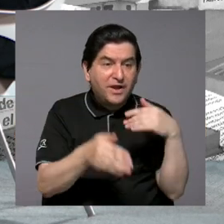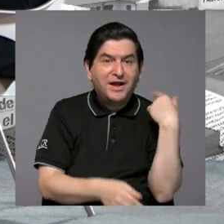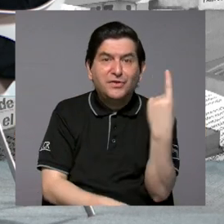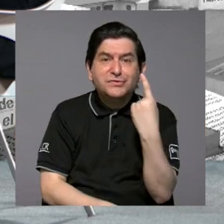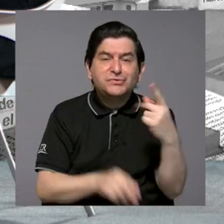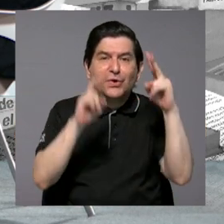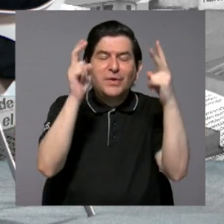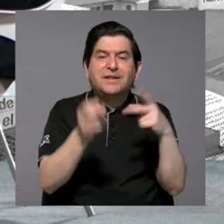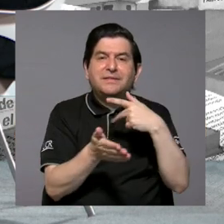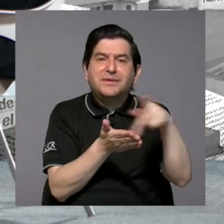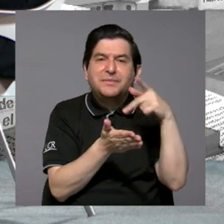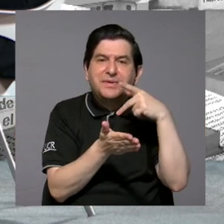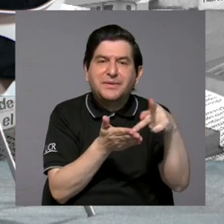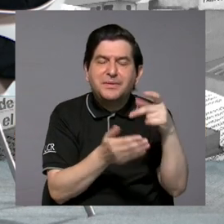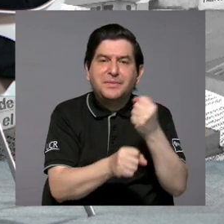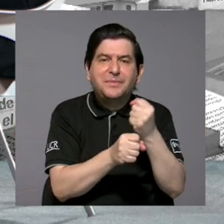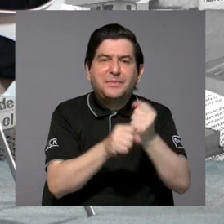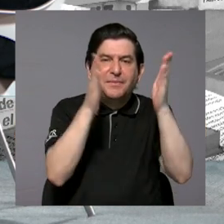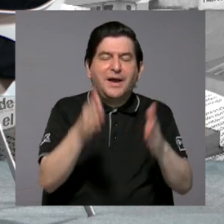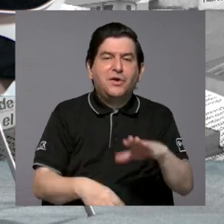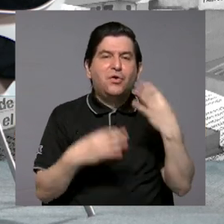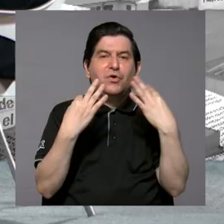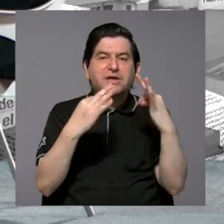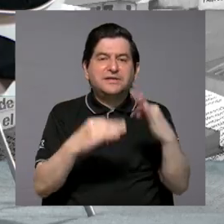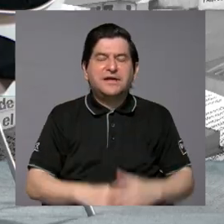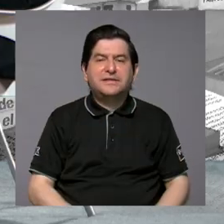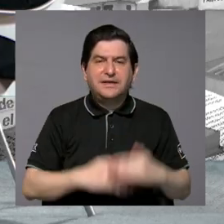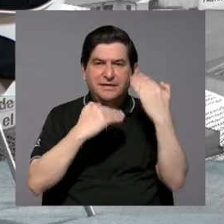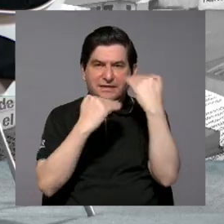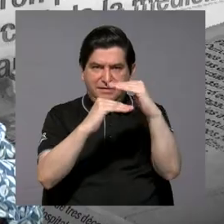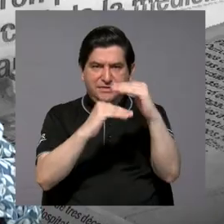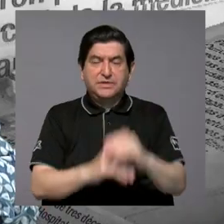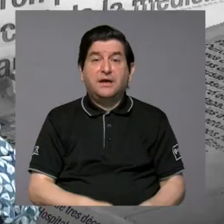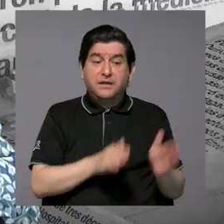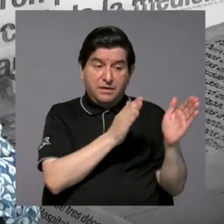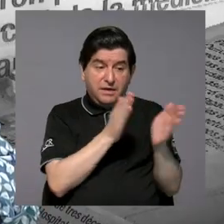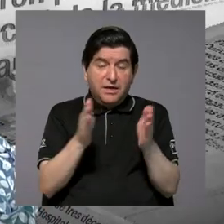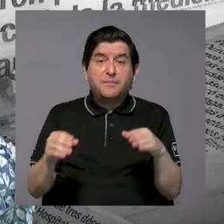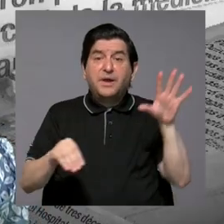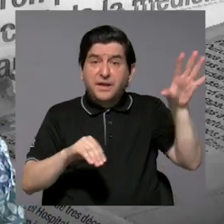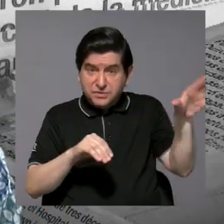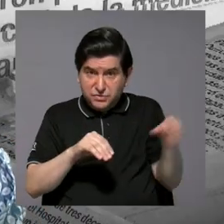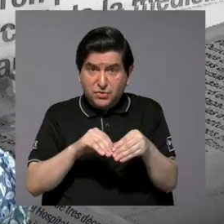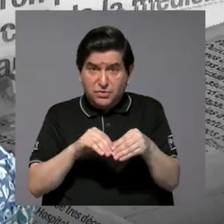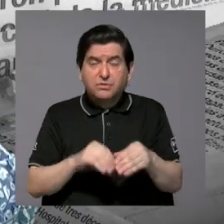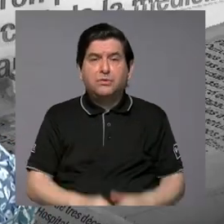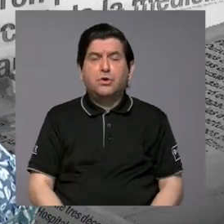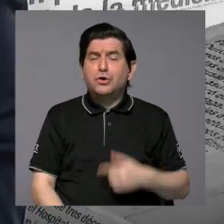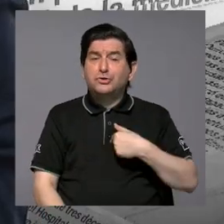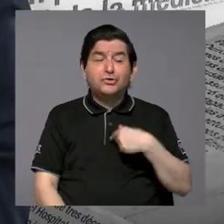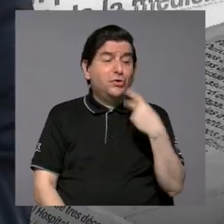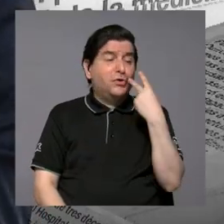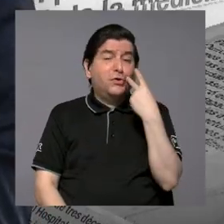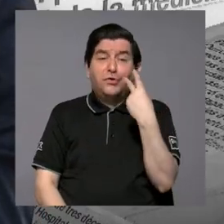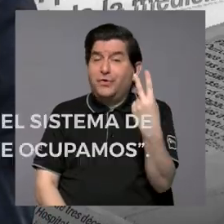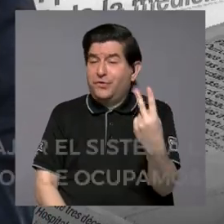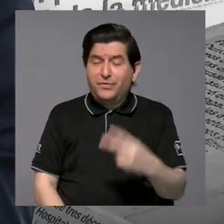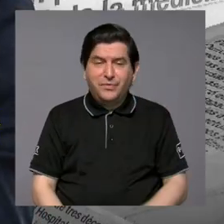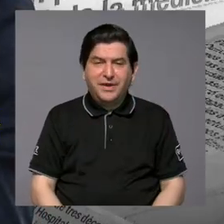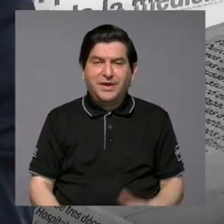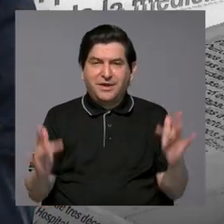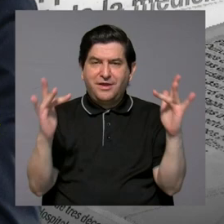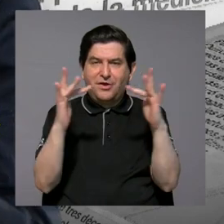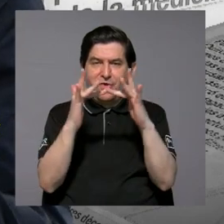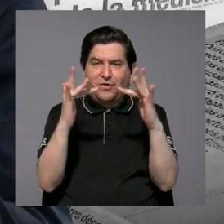tema salarial y de contenerlo. Ahora Y la planificación va más que eso. Y yo no veo o no he visto ese